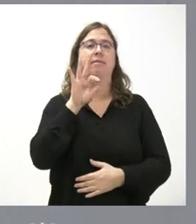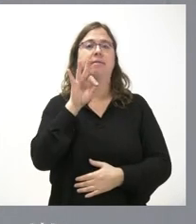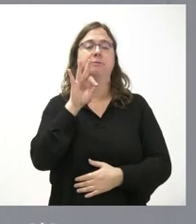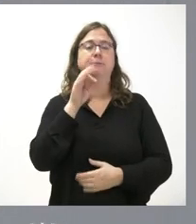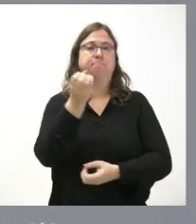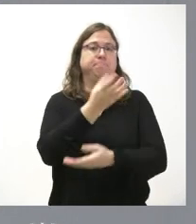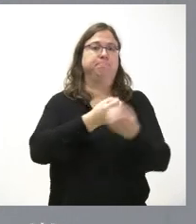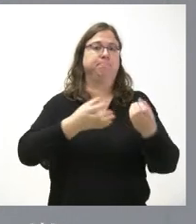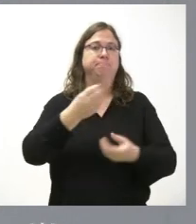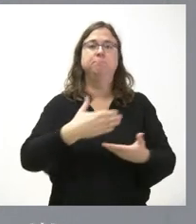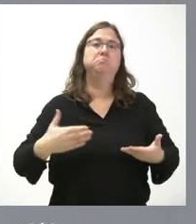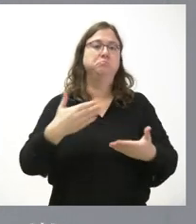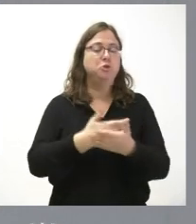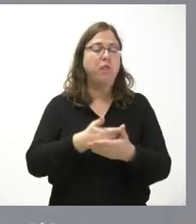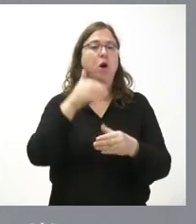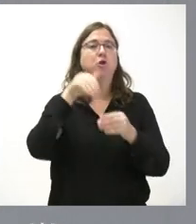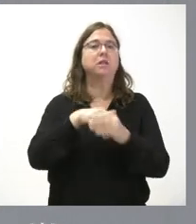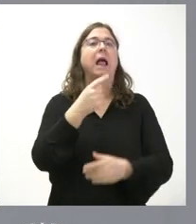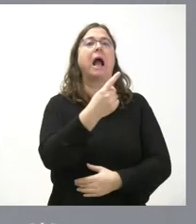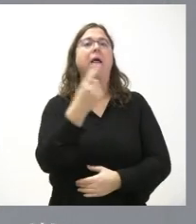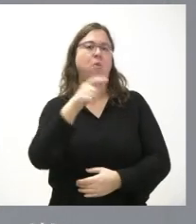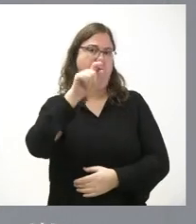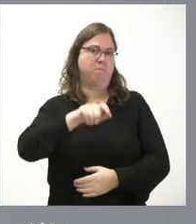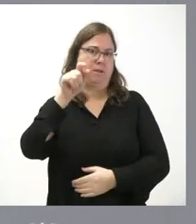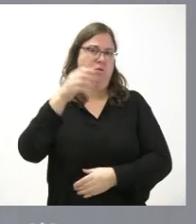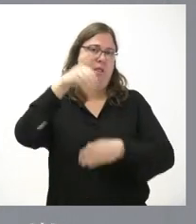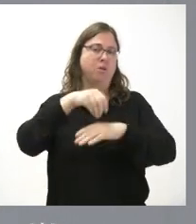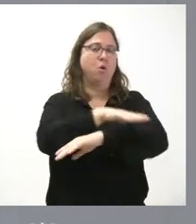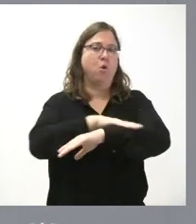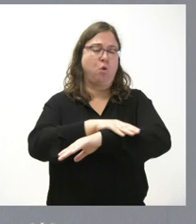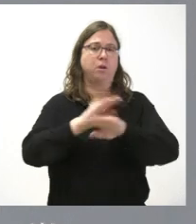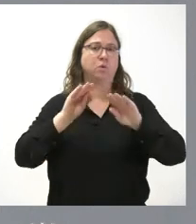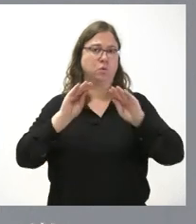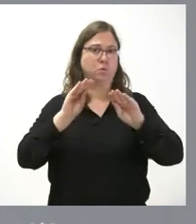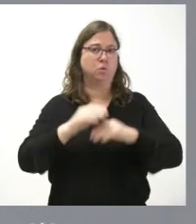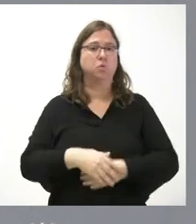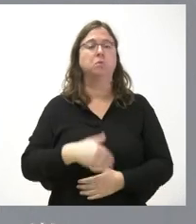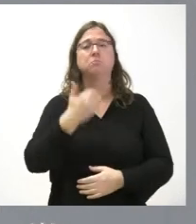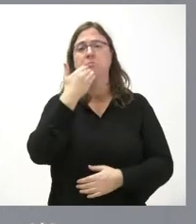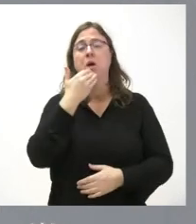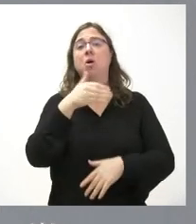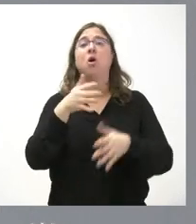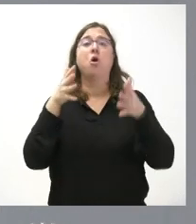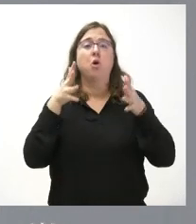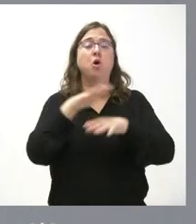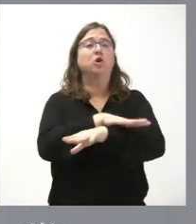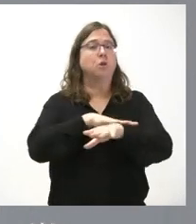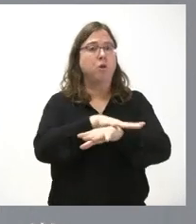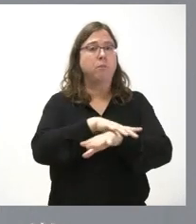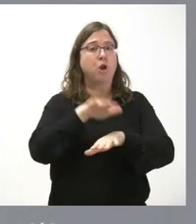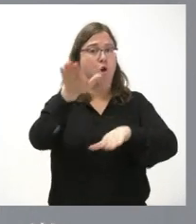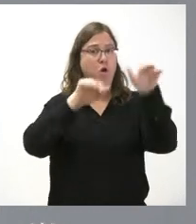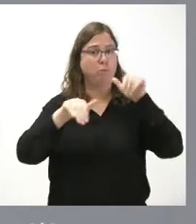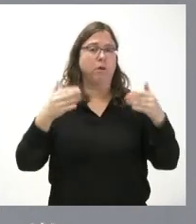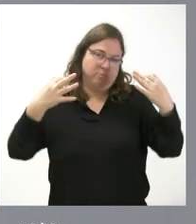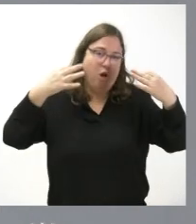que puedan ser sugerencias o contenido de cada una de las personas que forman parte de su Gobierno y quien convocó el Consejo de Gobierno como es natural es el presidente de la Junta de Castilla